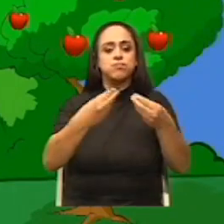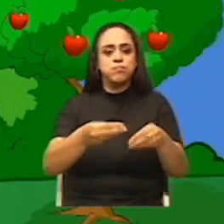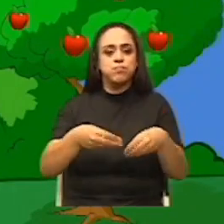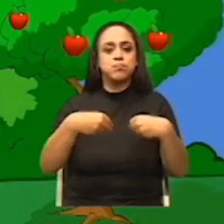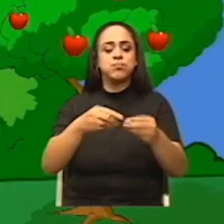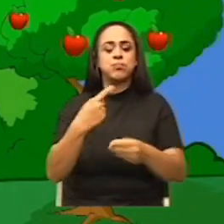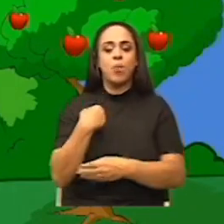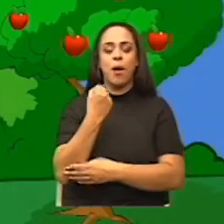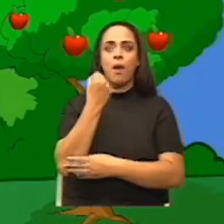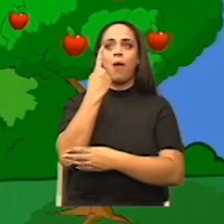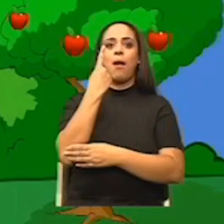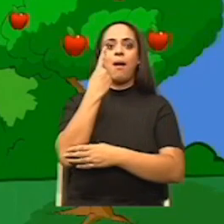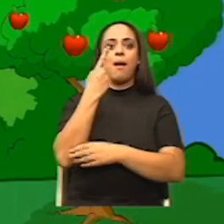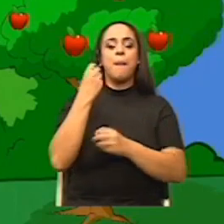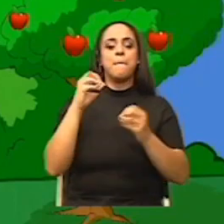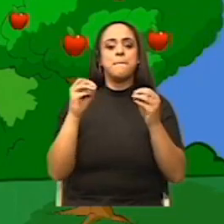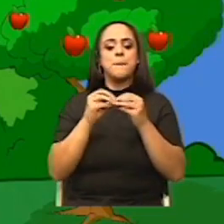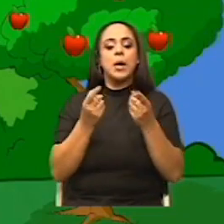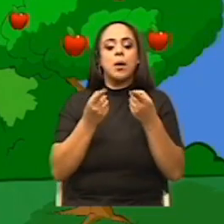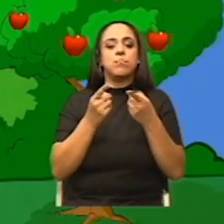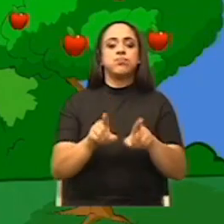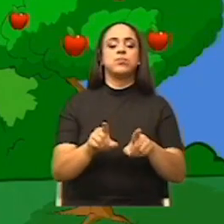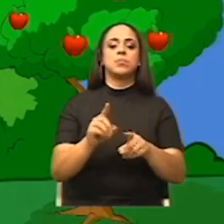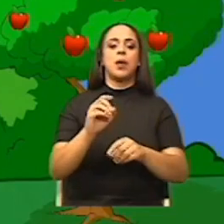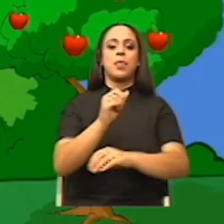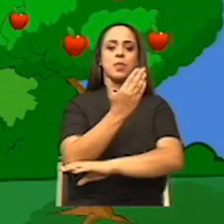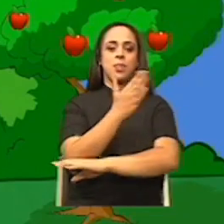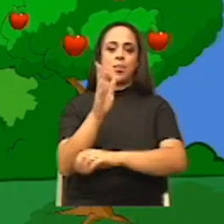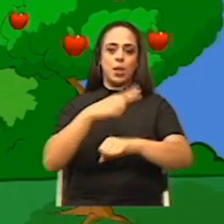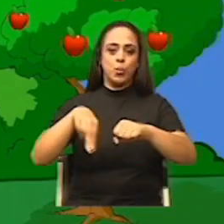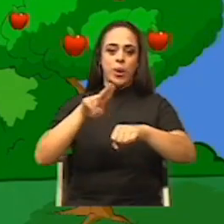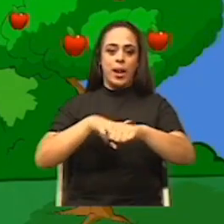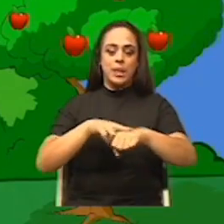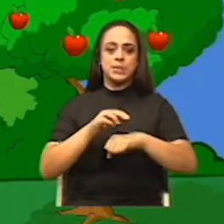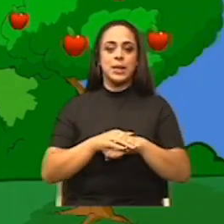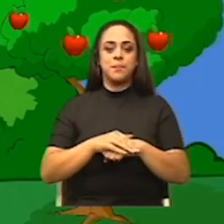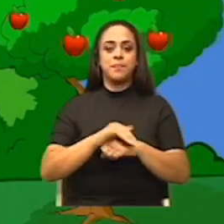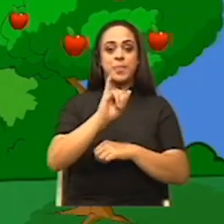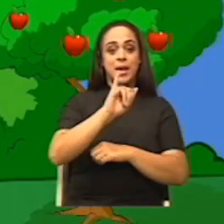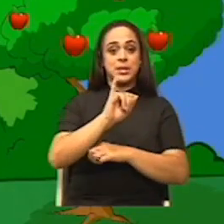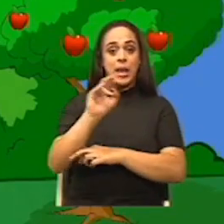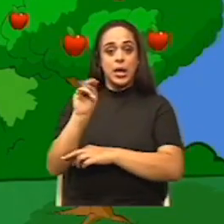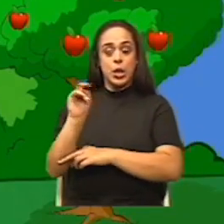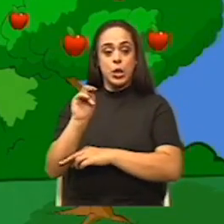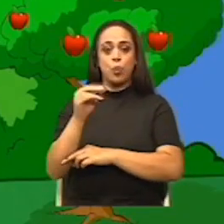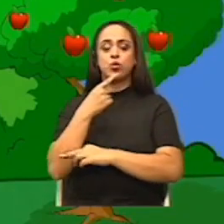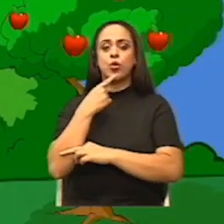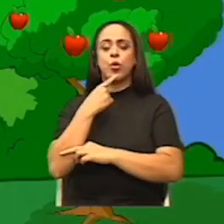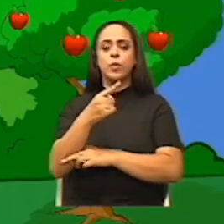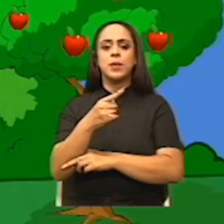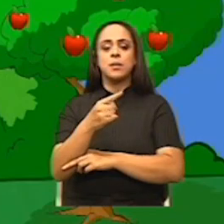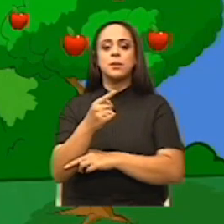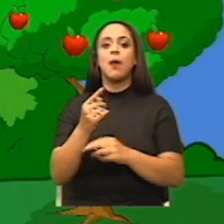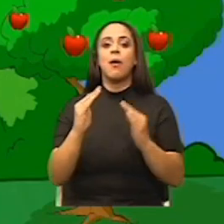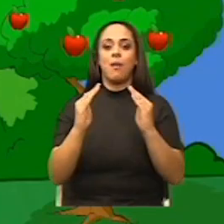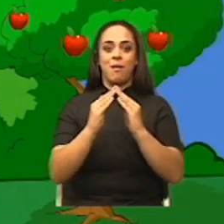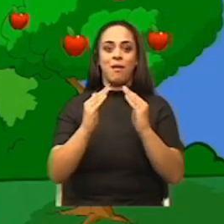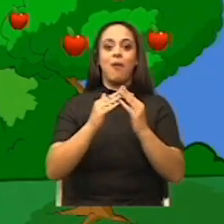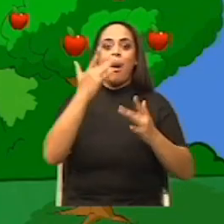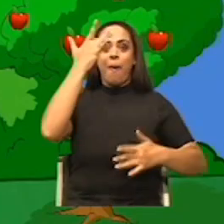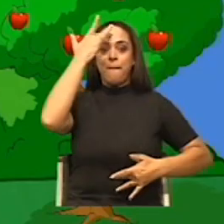más de los fenómenos que ocurren en la naturaleza. Isaac Newton se dice que atravesó una pandemia en los años